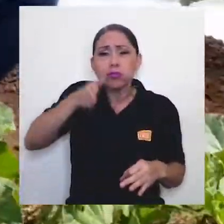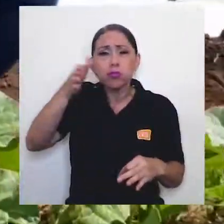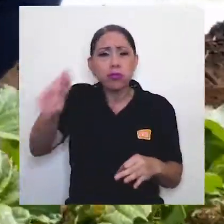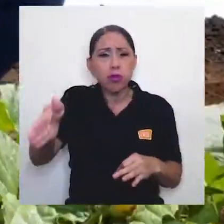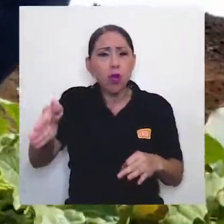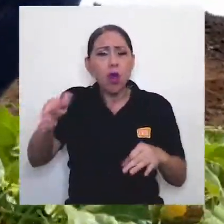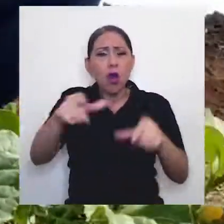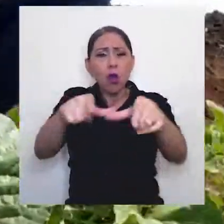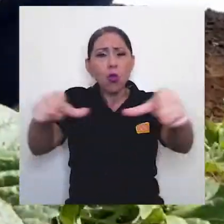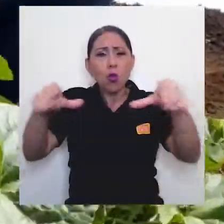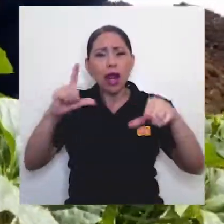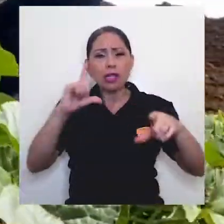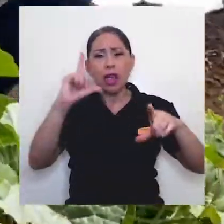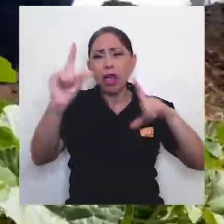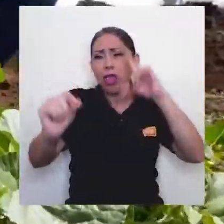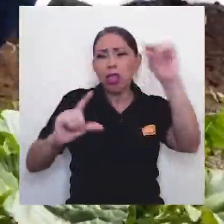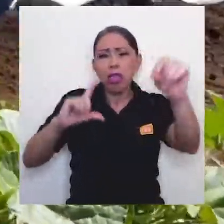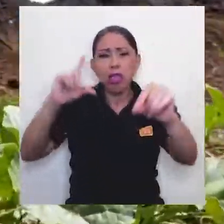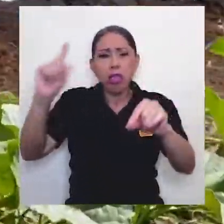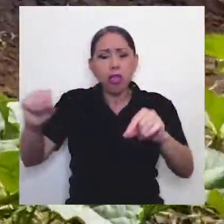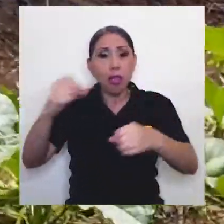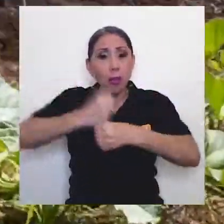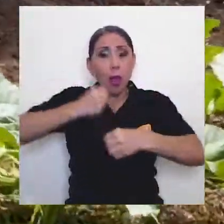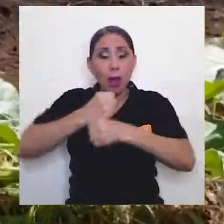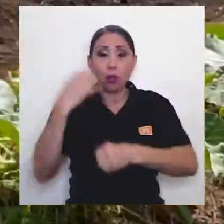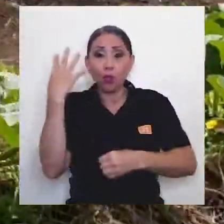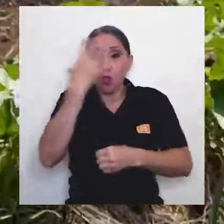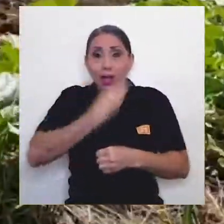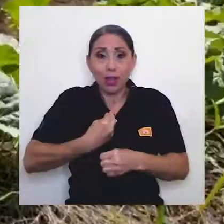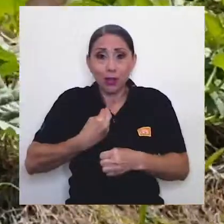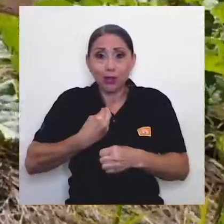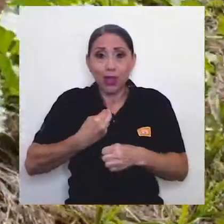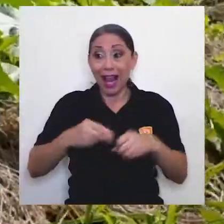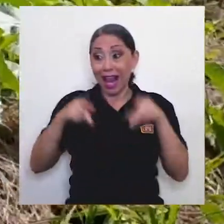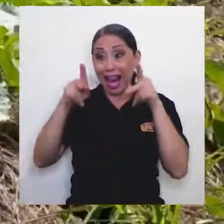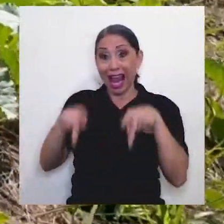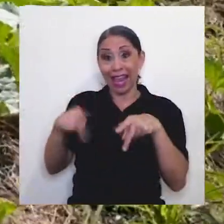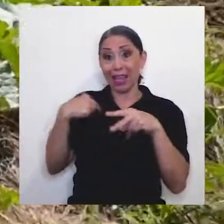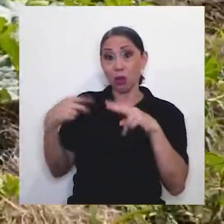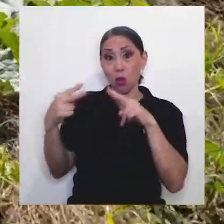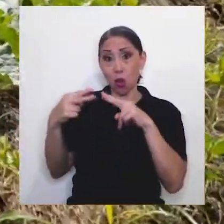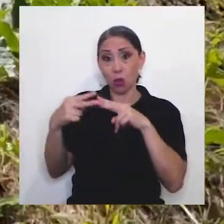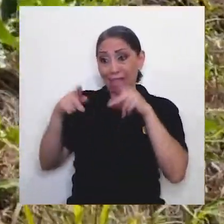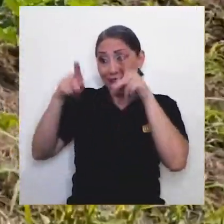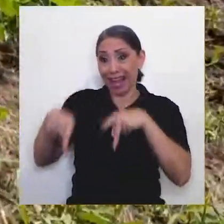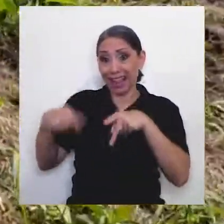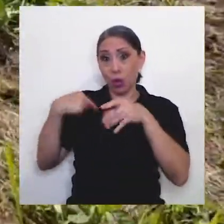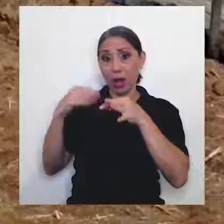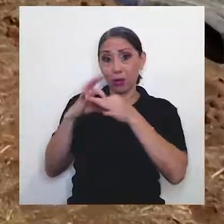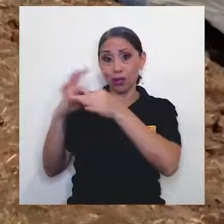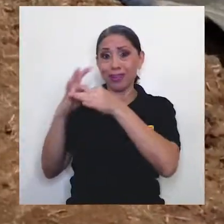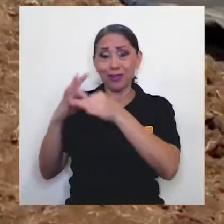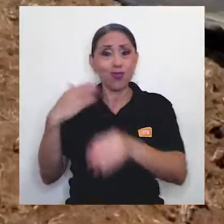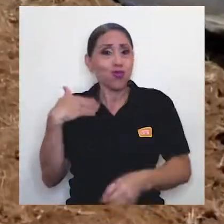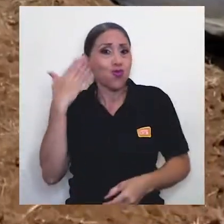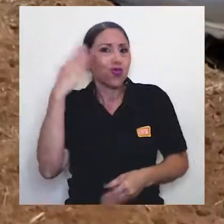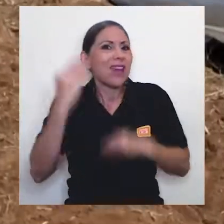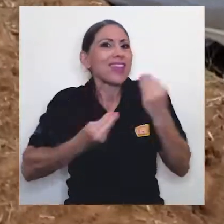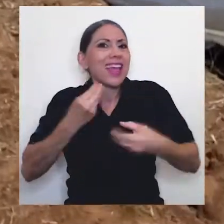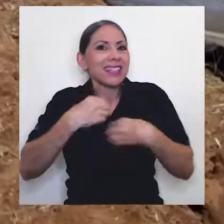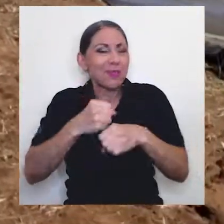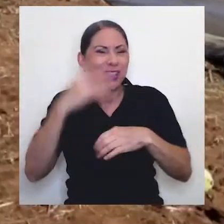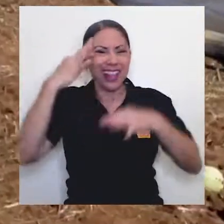que la gente que uno conoce o con la que se relaciona pues no tiene idea. Entonces decidimos grabar eso.